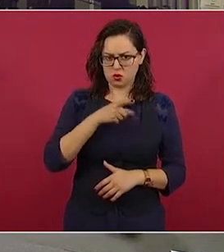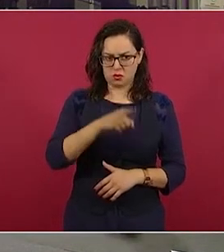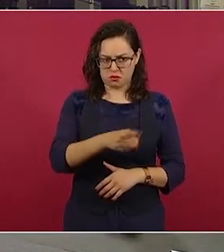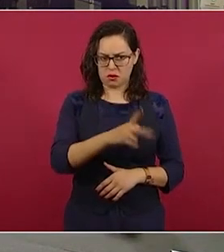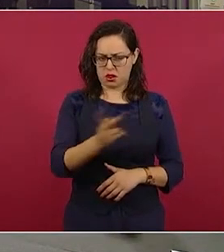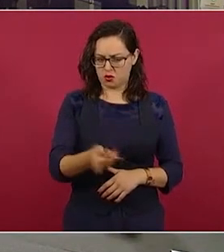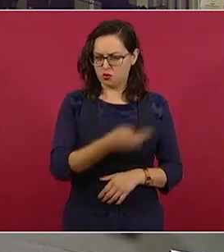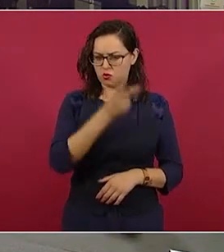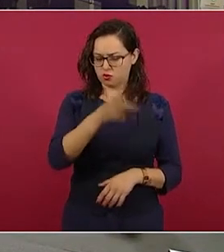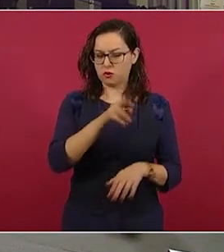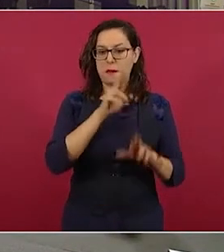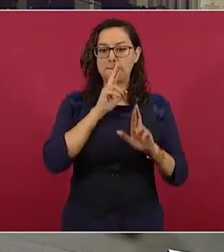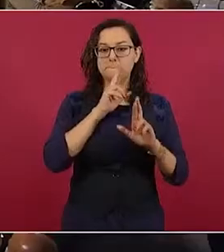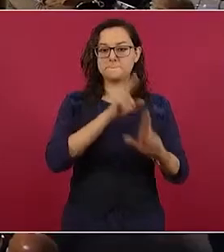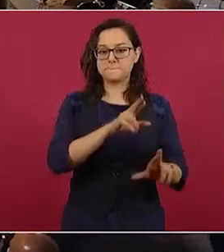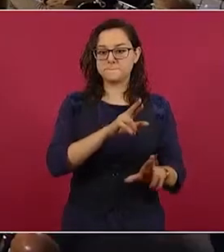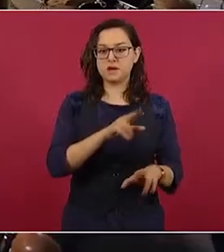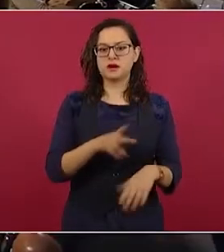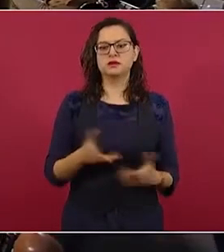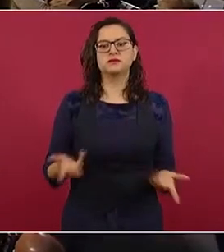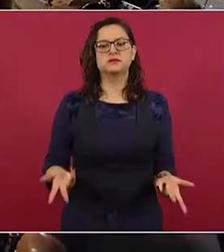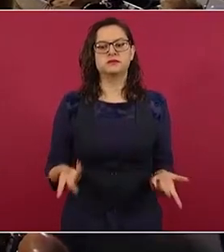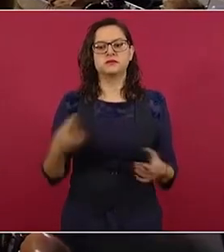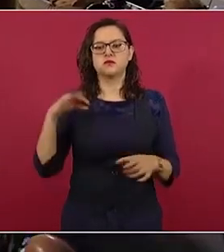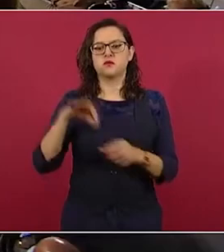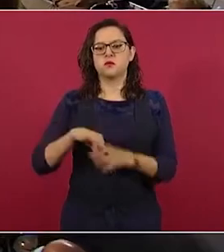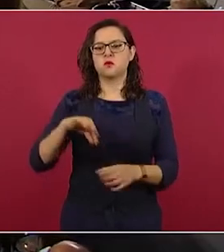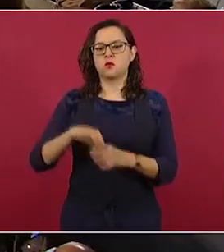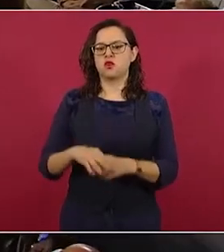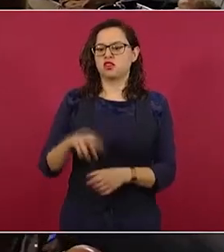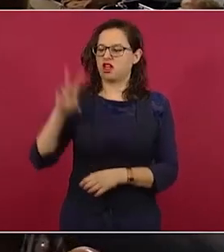pregunta, lo de quiénes votaron.